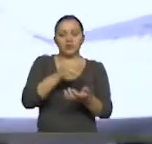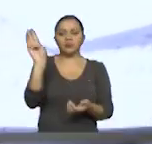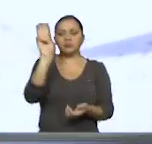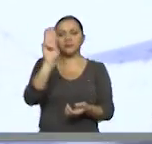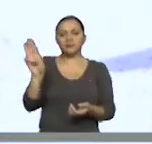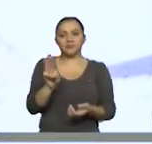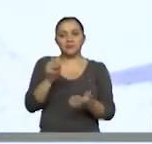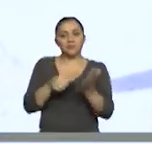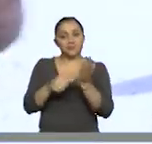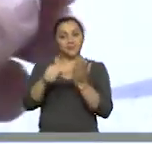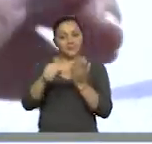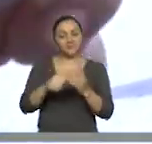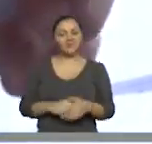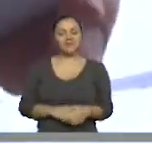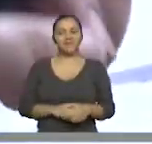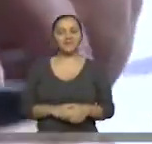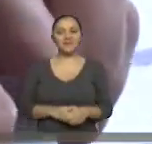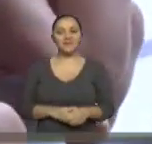Salud Pública.